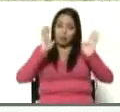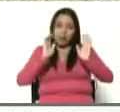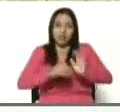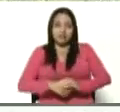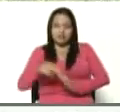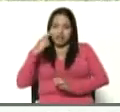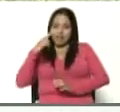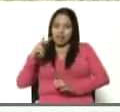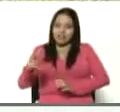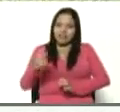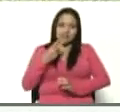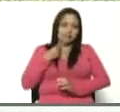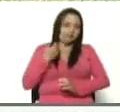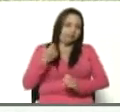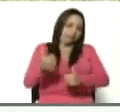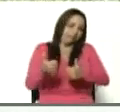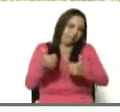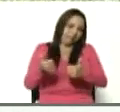ve es mundial,